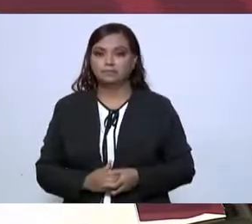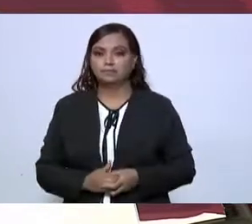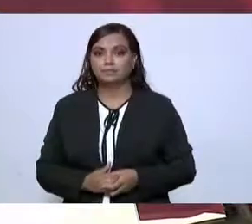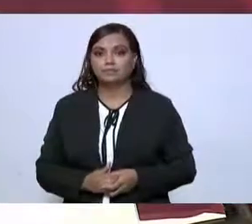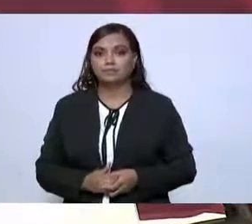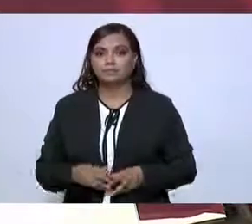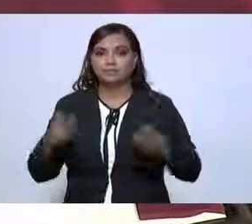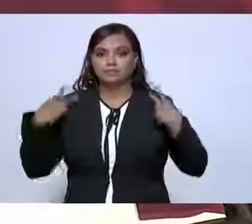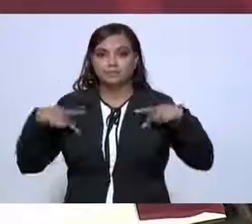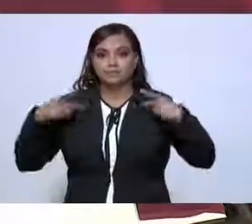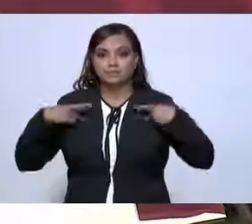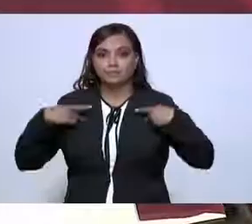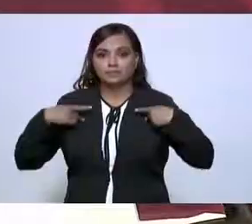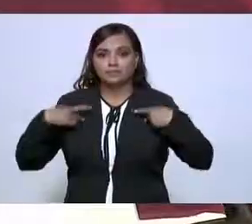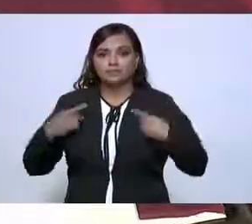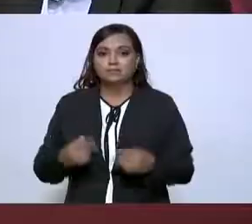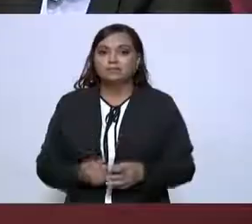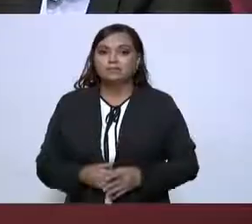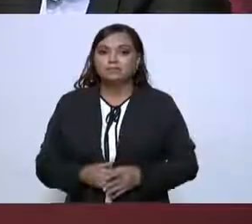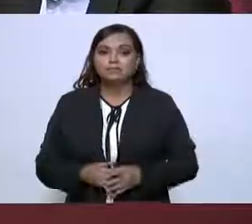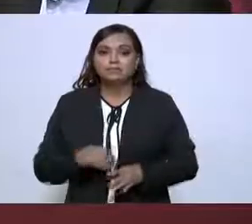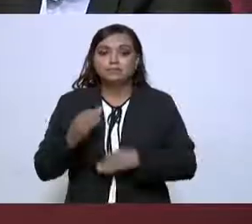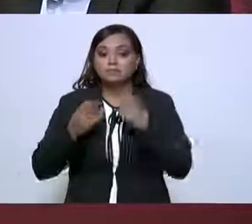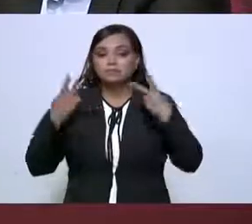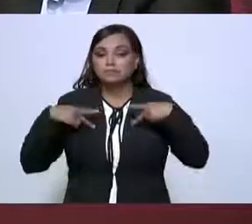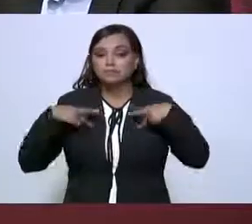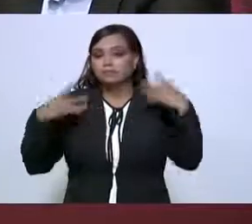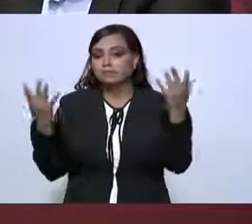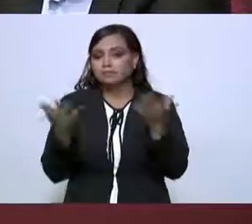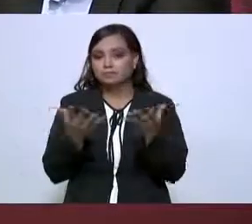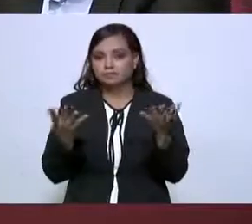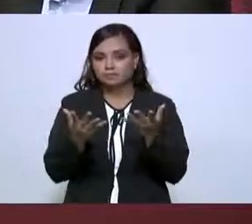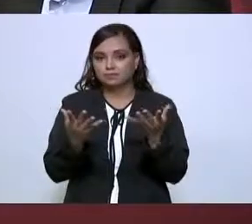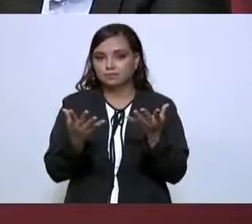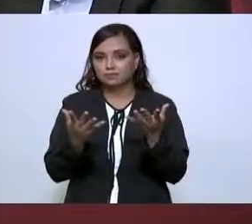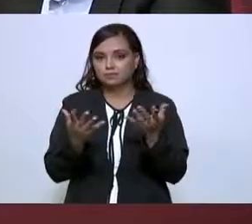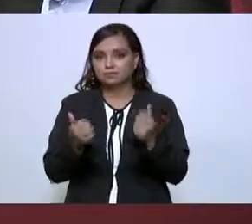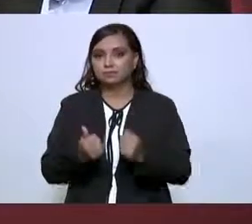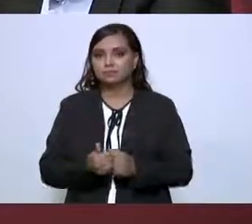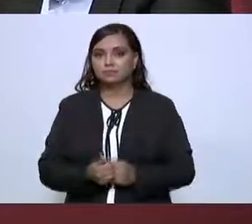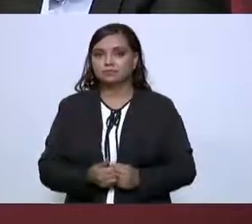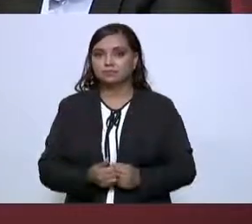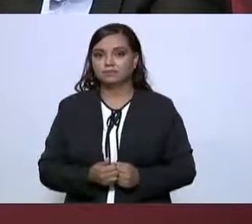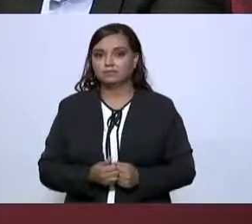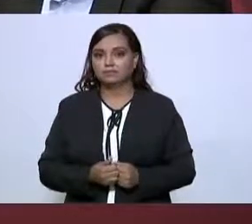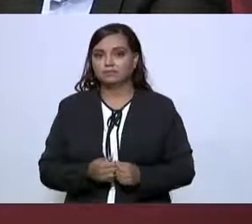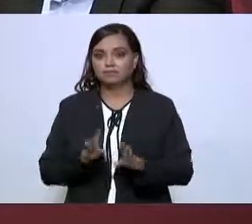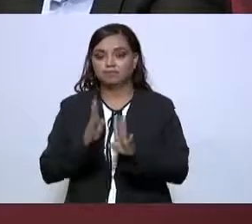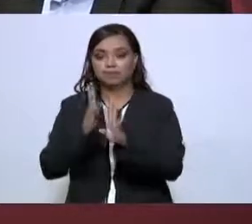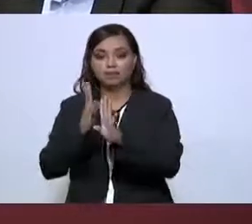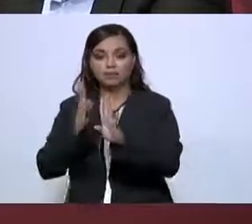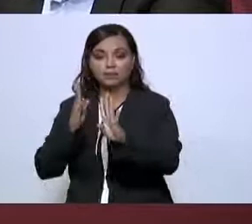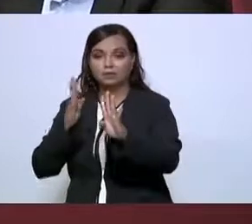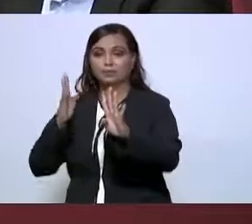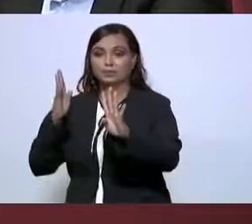La gente hizo colas,